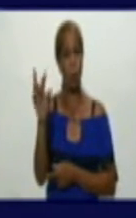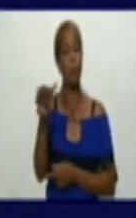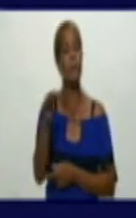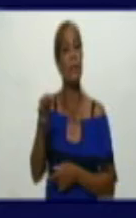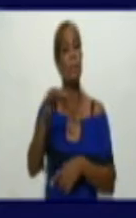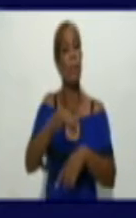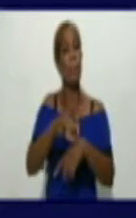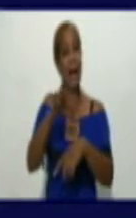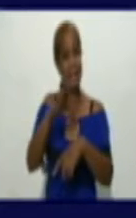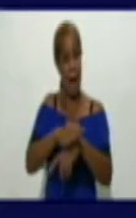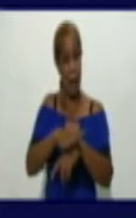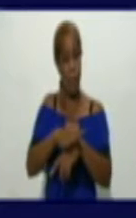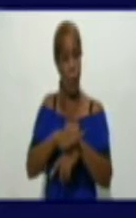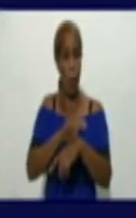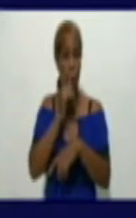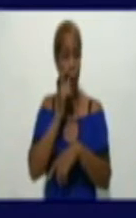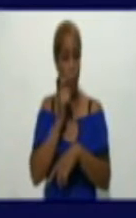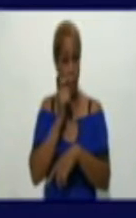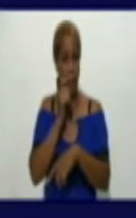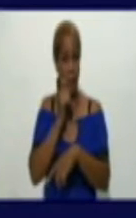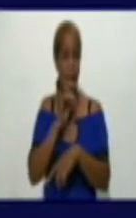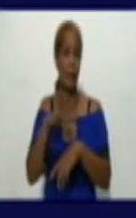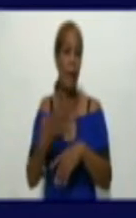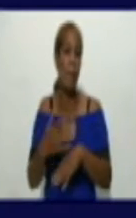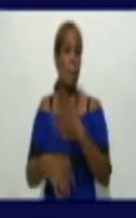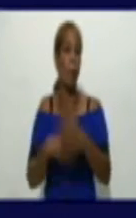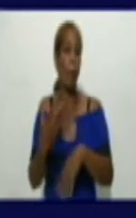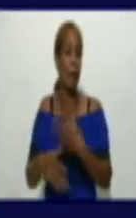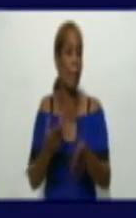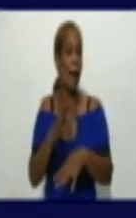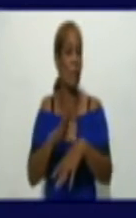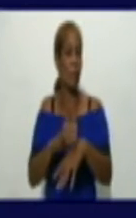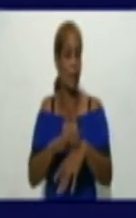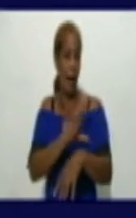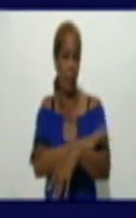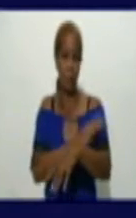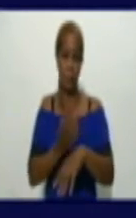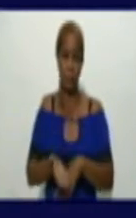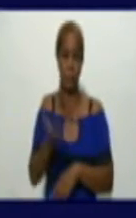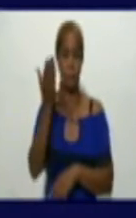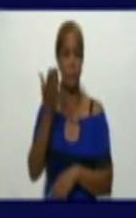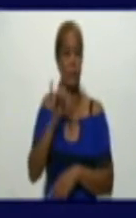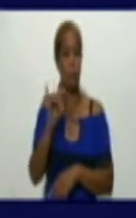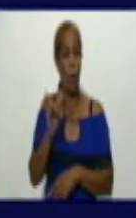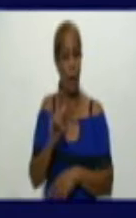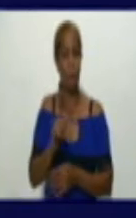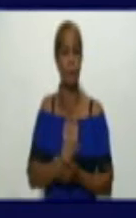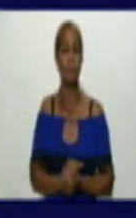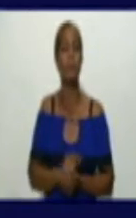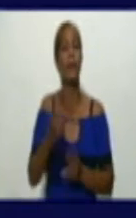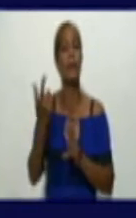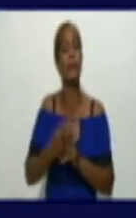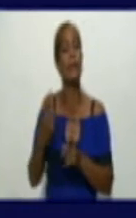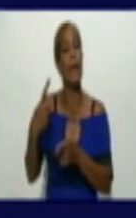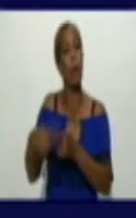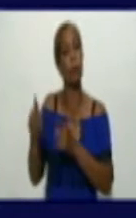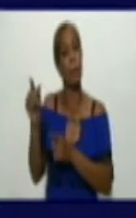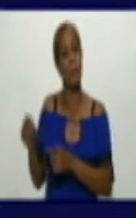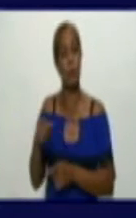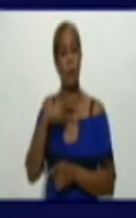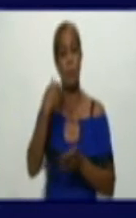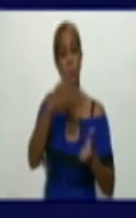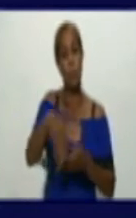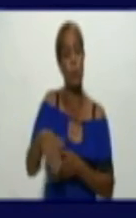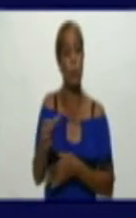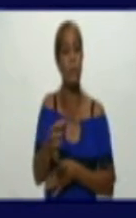con antecedentes de hipertensión y perteneciente a un área de transmisión endémica. Y el otro fallecido corresponde al municipio